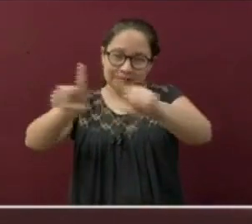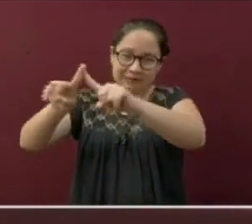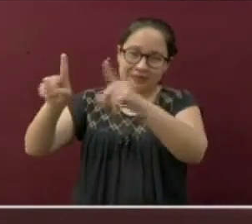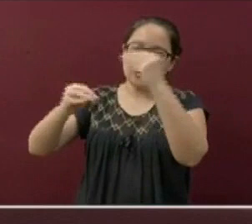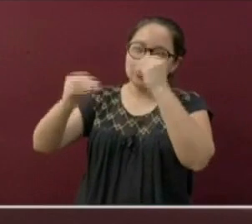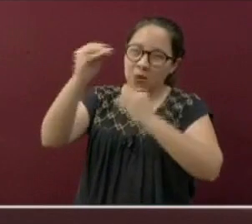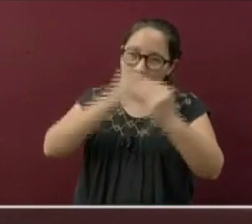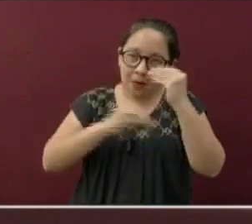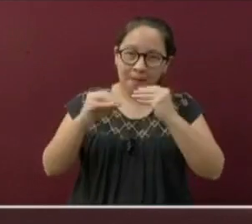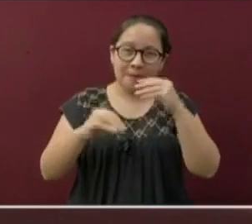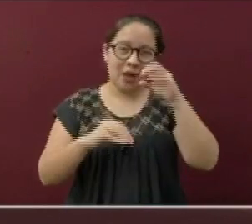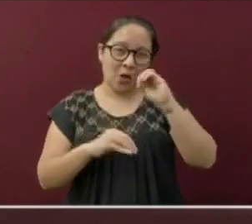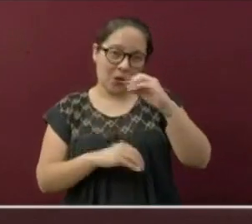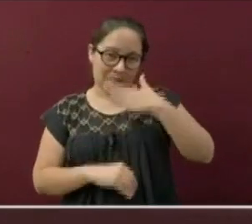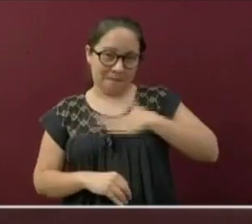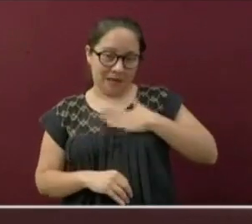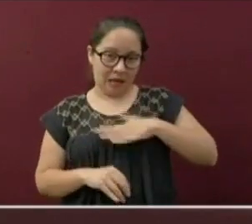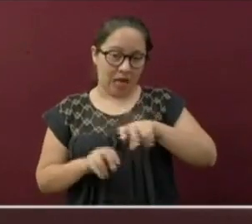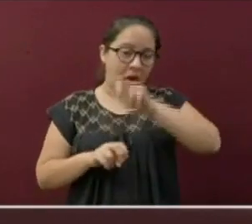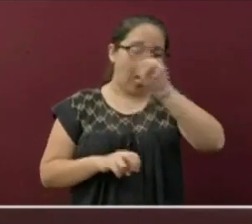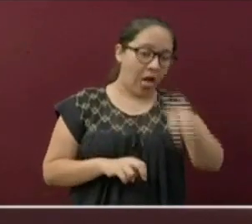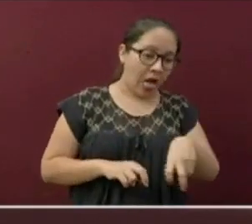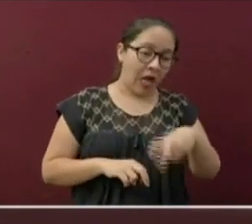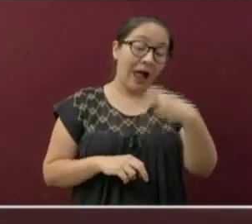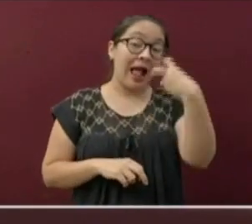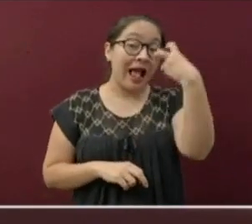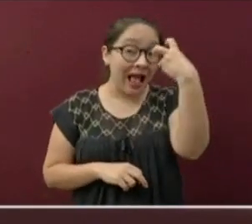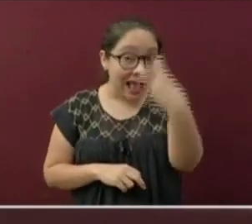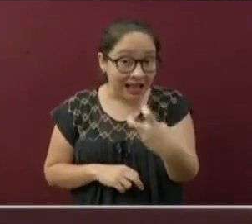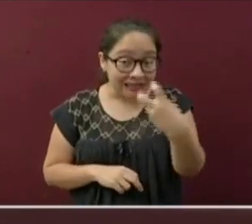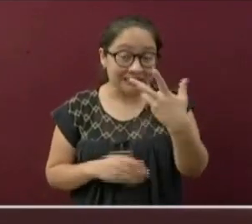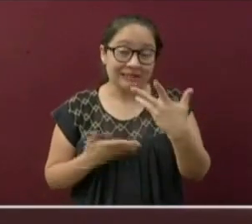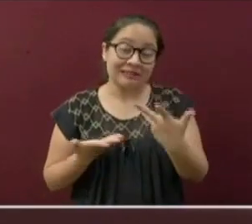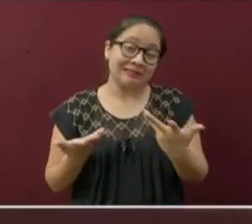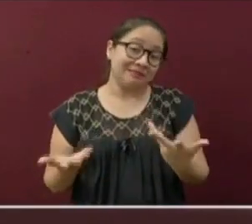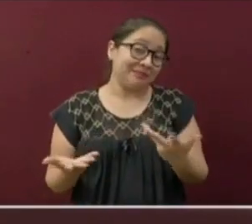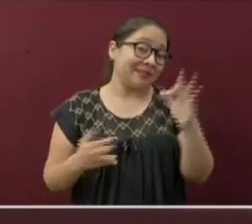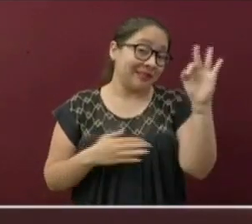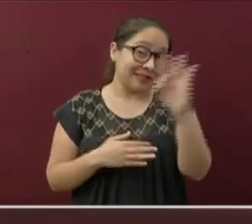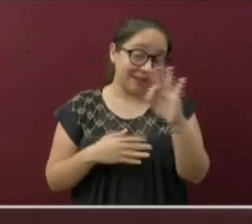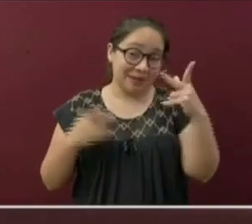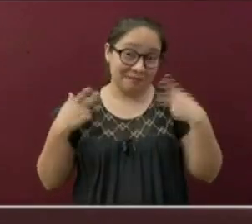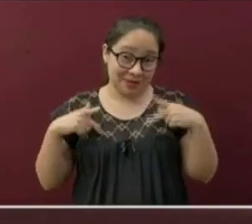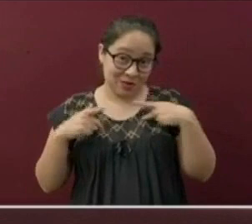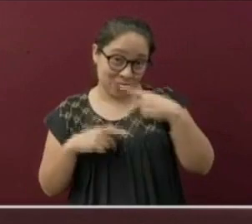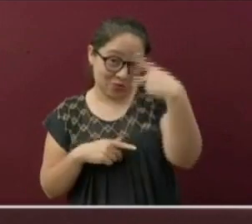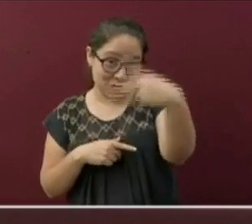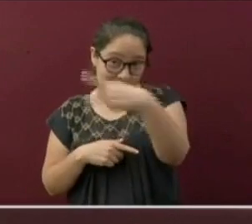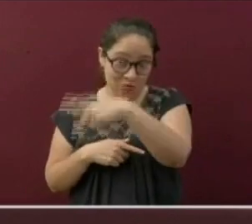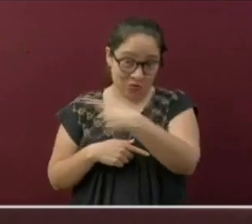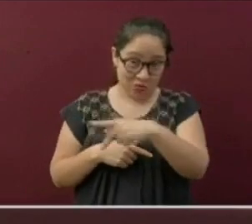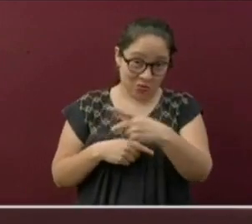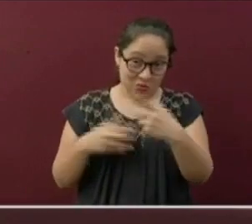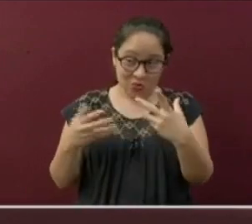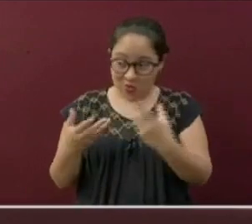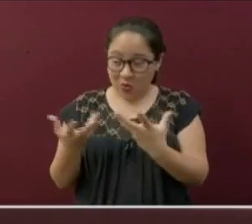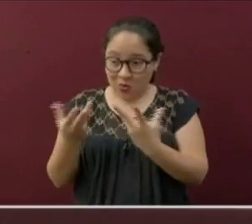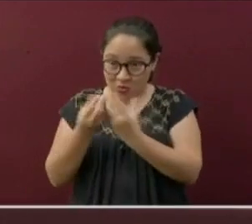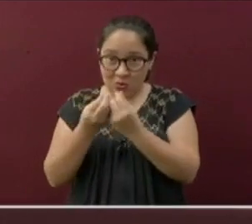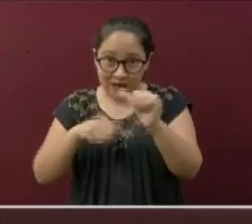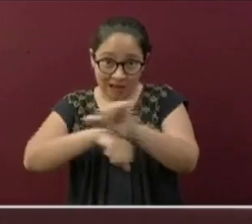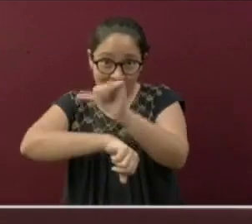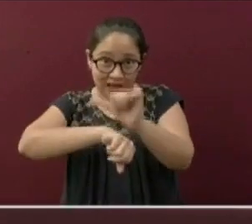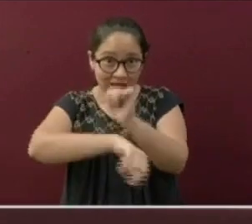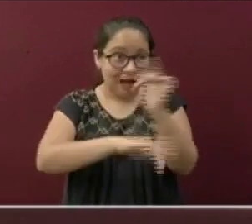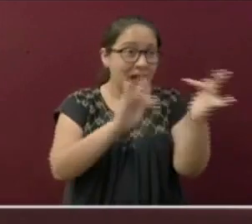comer o ir al baño, pueden implicar que usted y las personas con las que viaja tengan contacto cercano